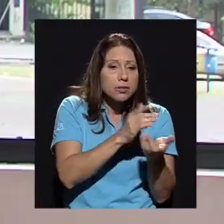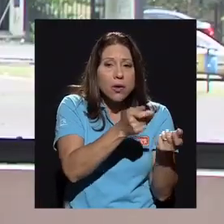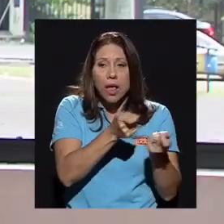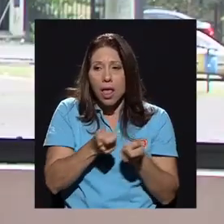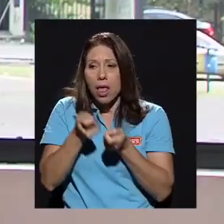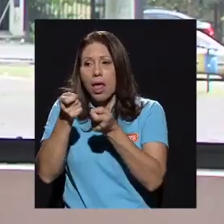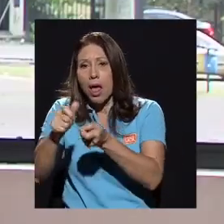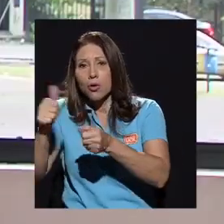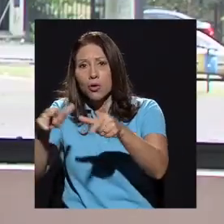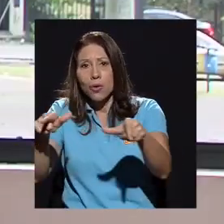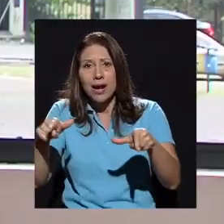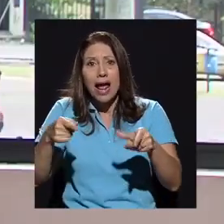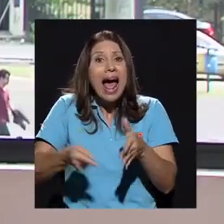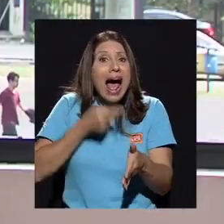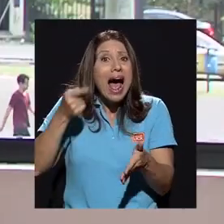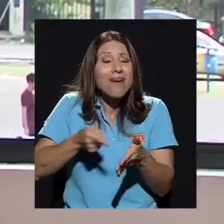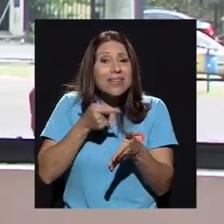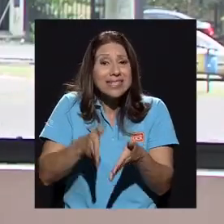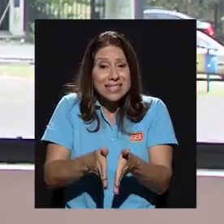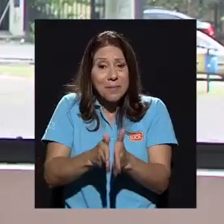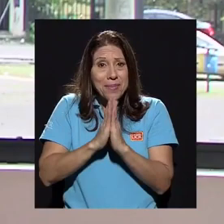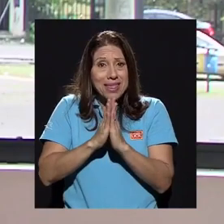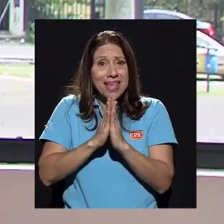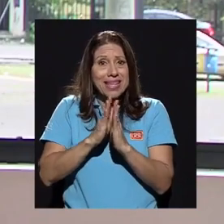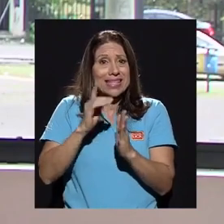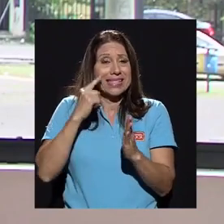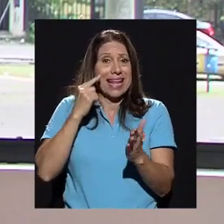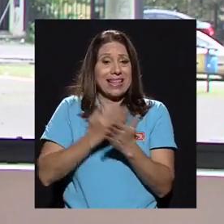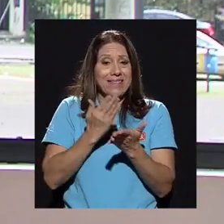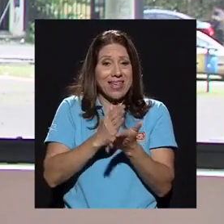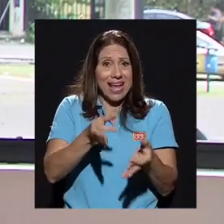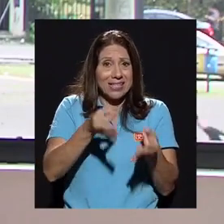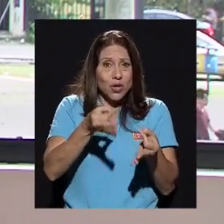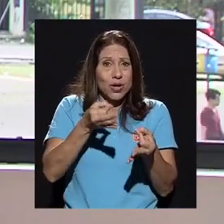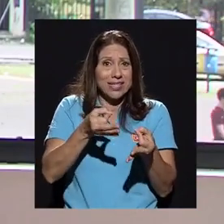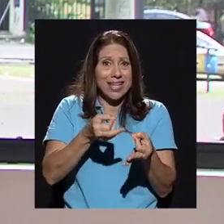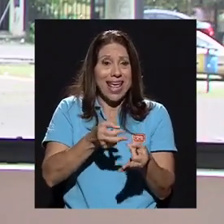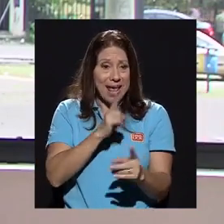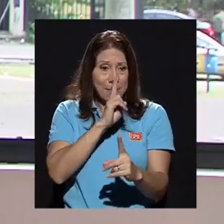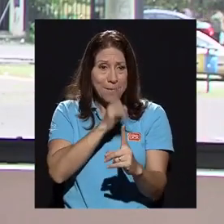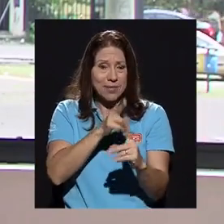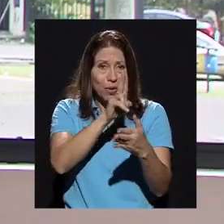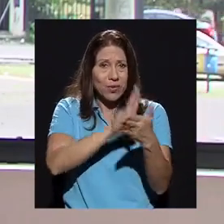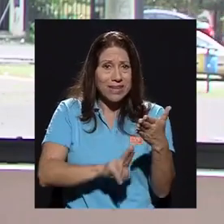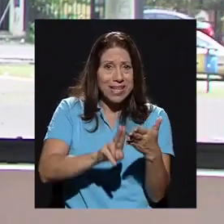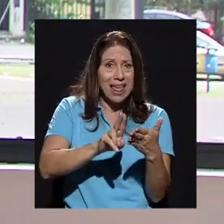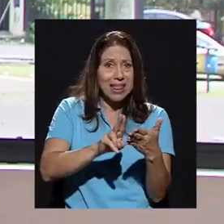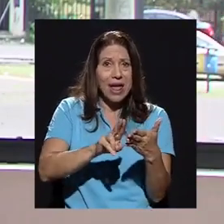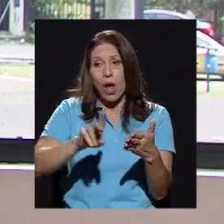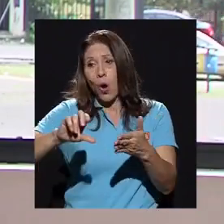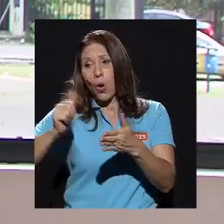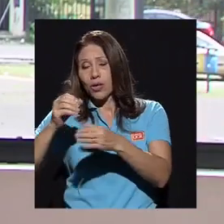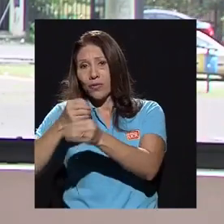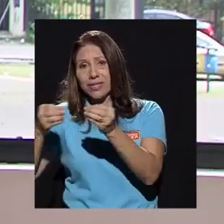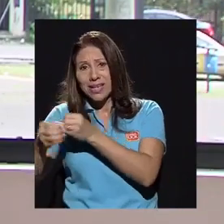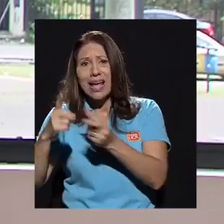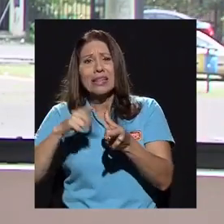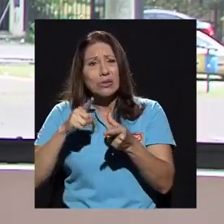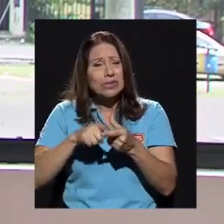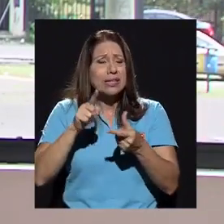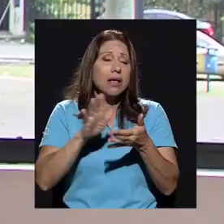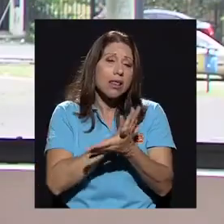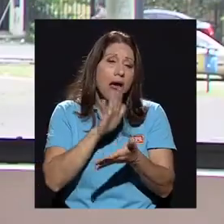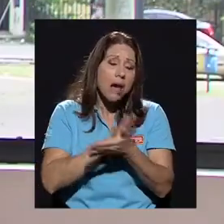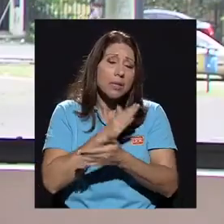De hecho, hasta hay veces le piden certificaciones de la misma universidad de otra oficina. Entonces, este tipo de trámites conlleva demasiados